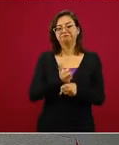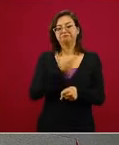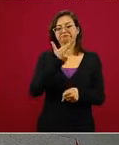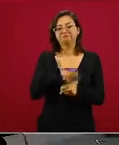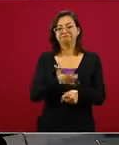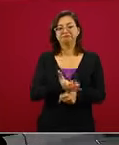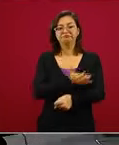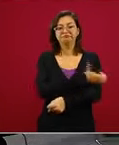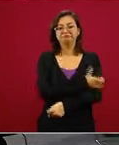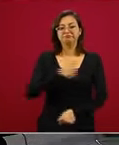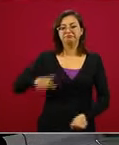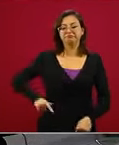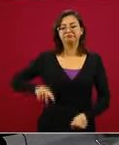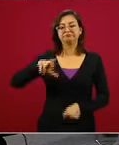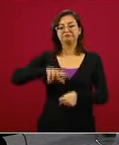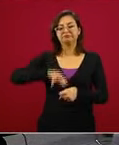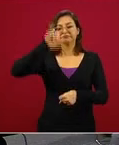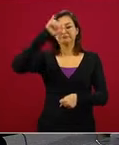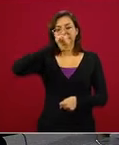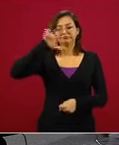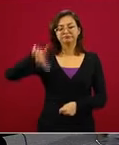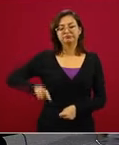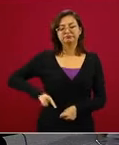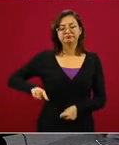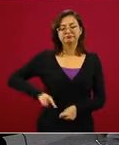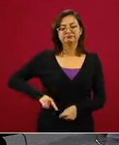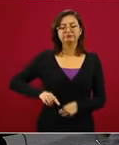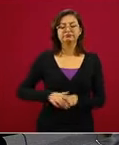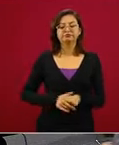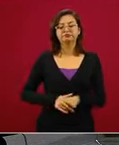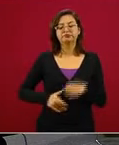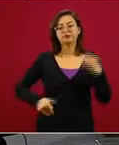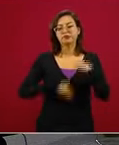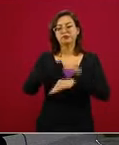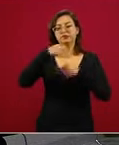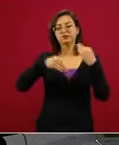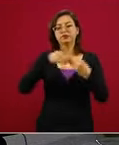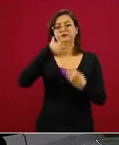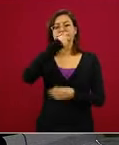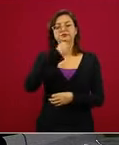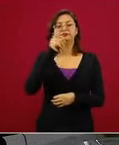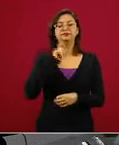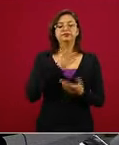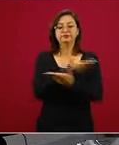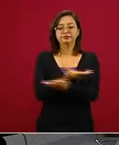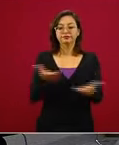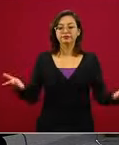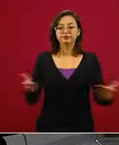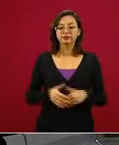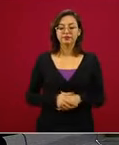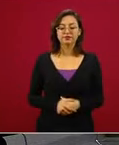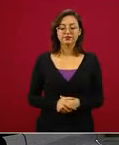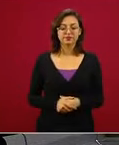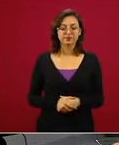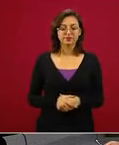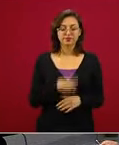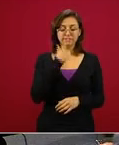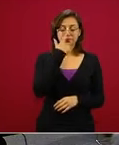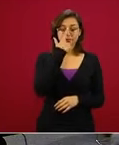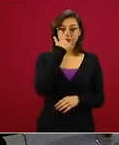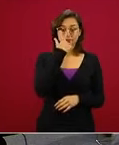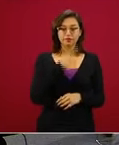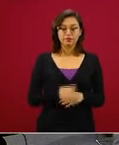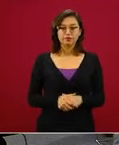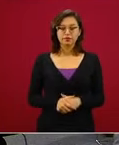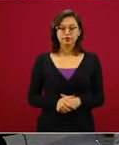compañeros gobernadores, jefas de gobierno, señores y señores. A mí me da mucho gusto que tengamos